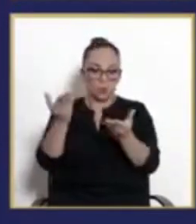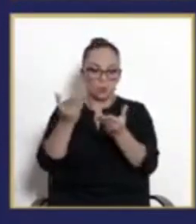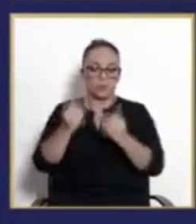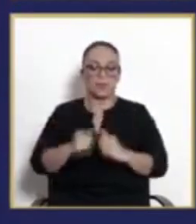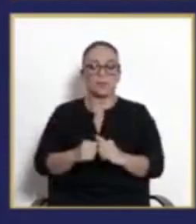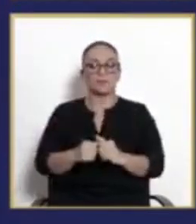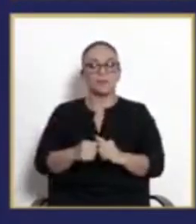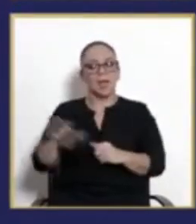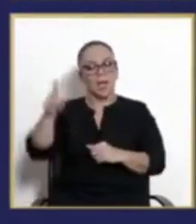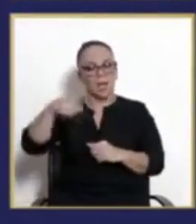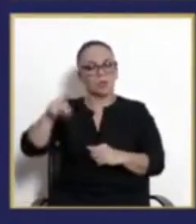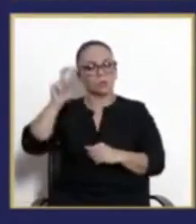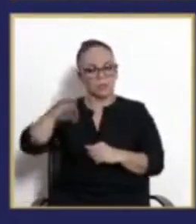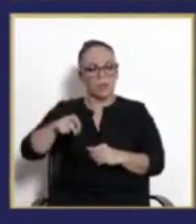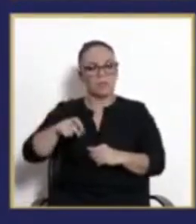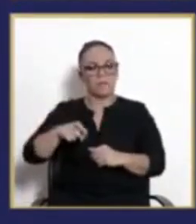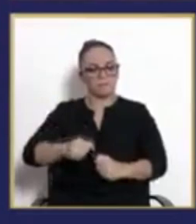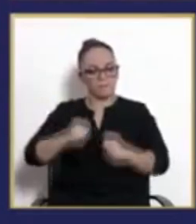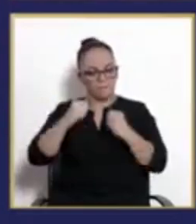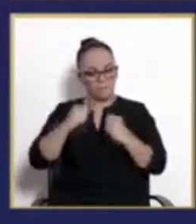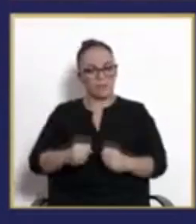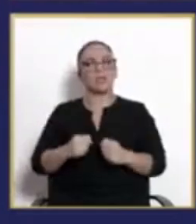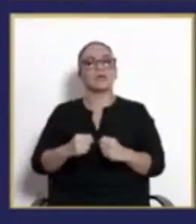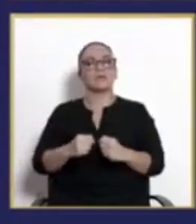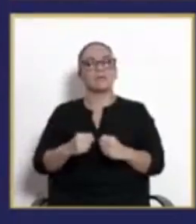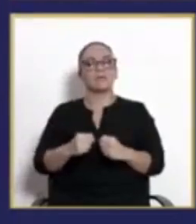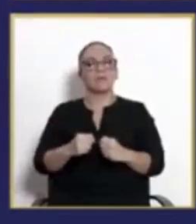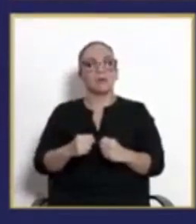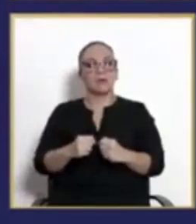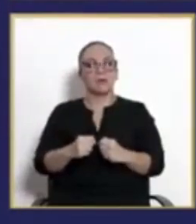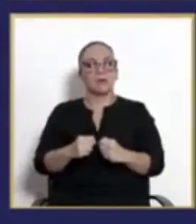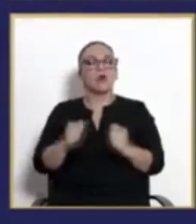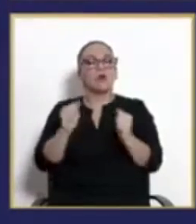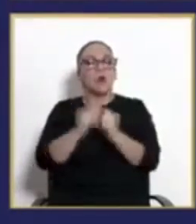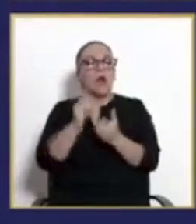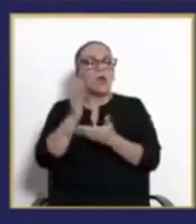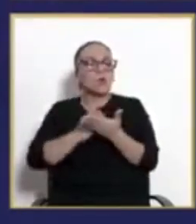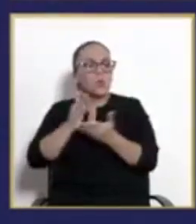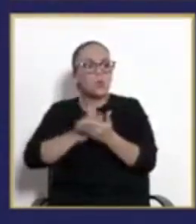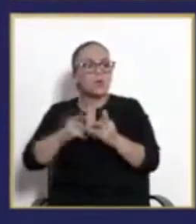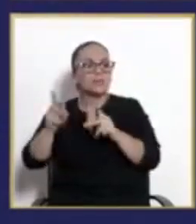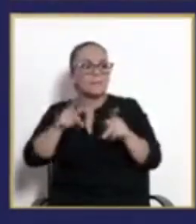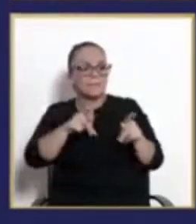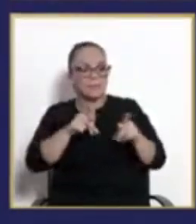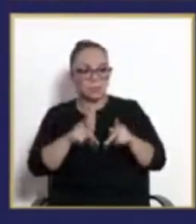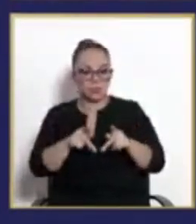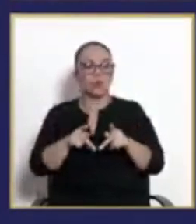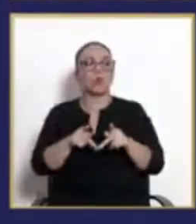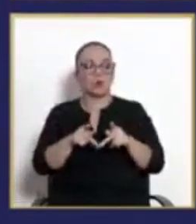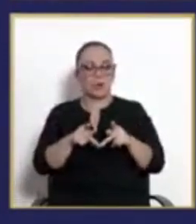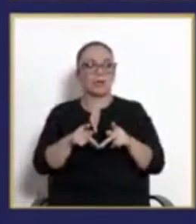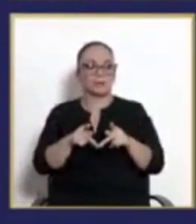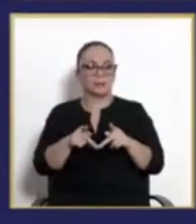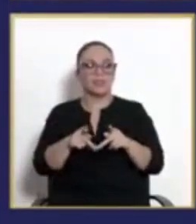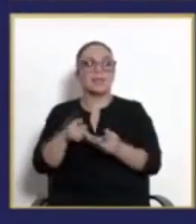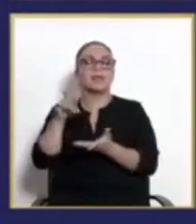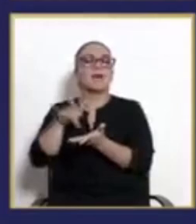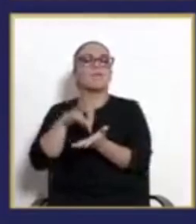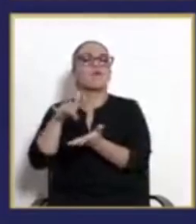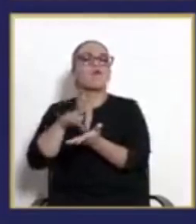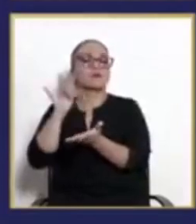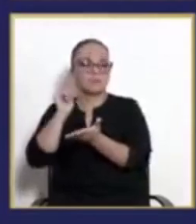mano firme con aquellas pocas personas que piensen que la gentileza,